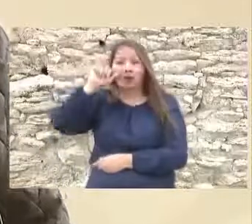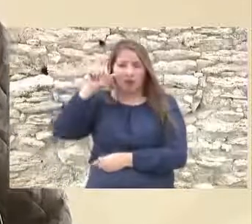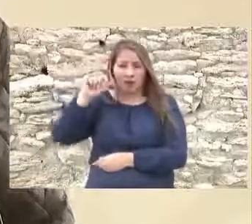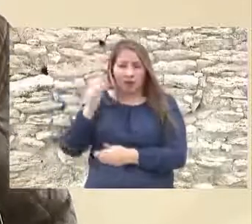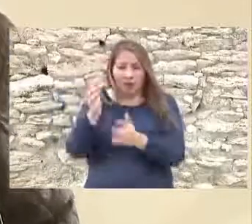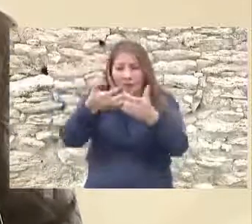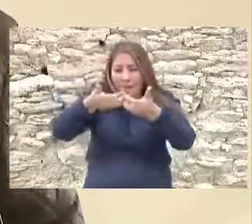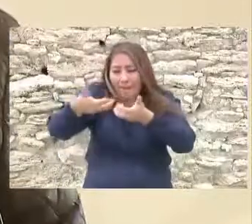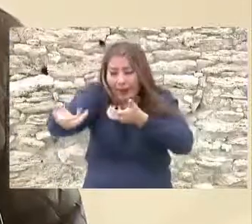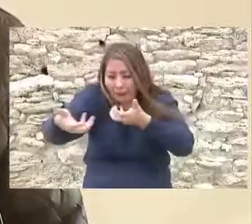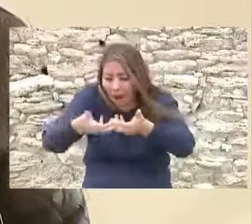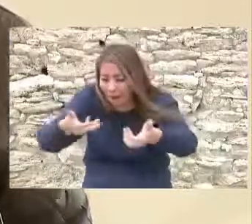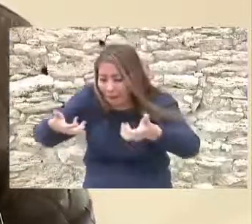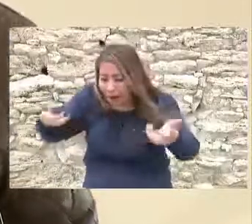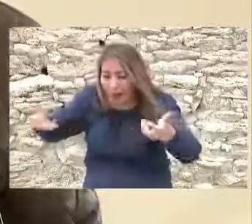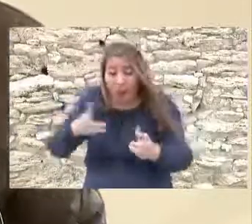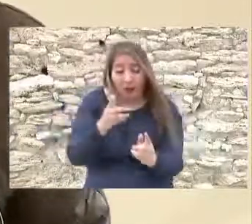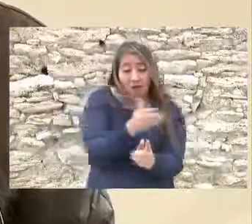iglesia